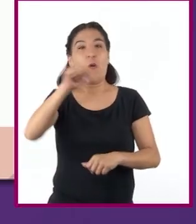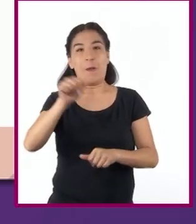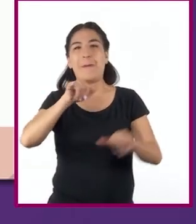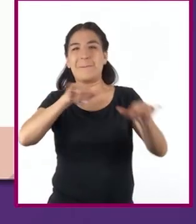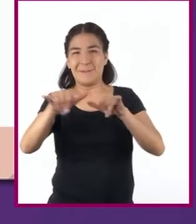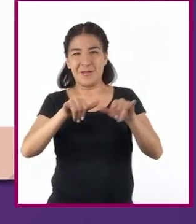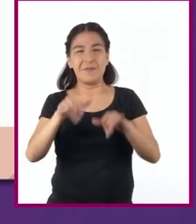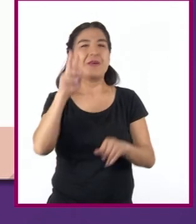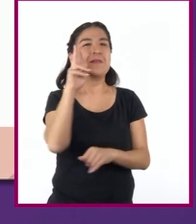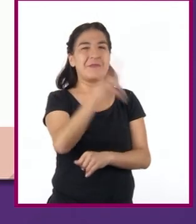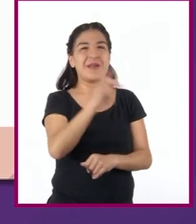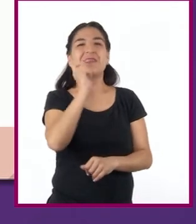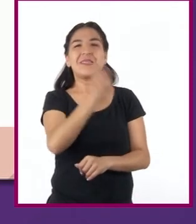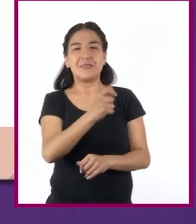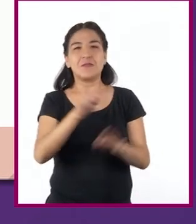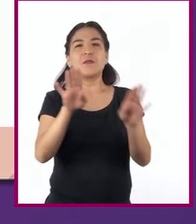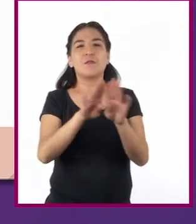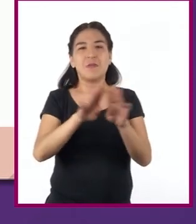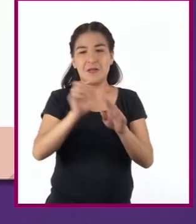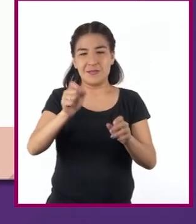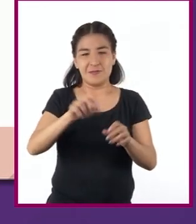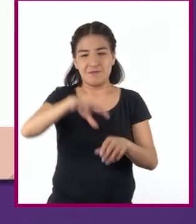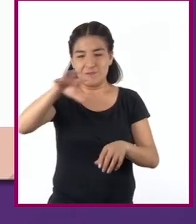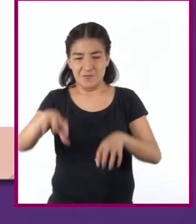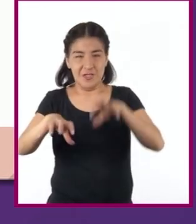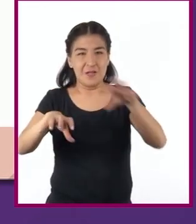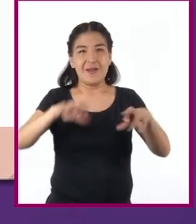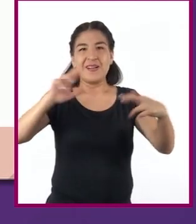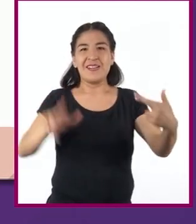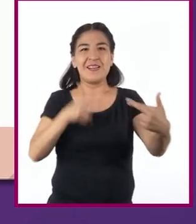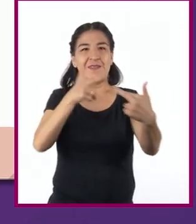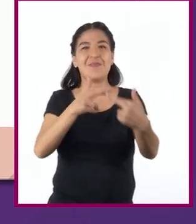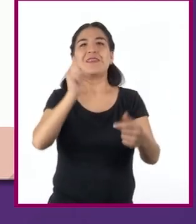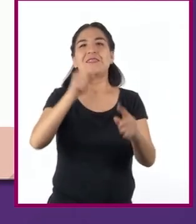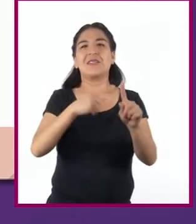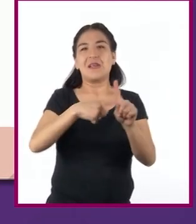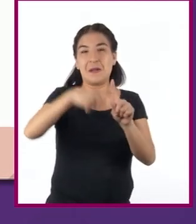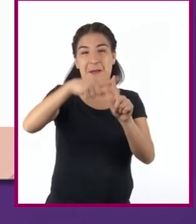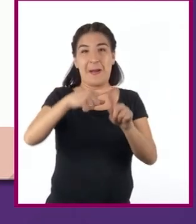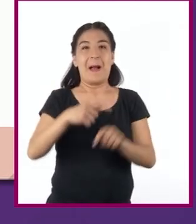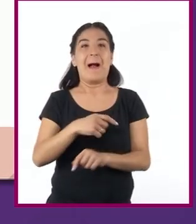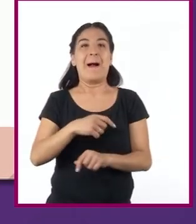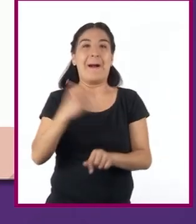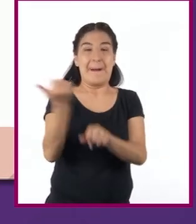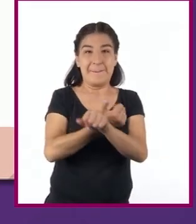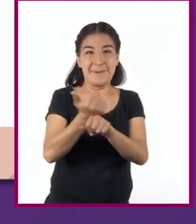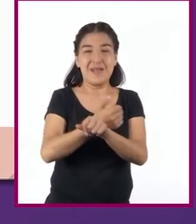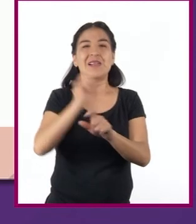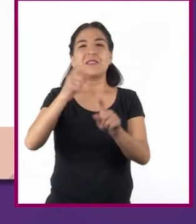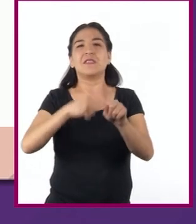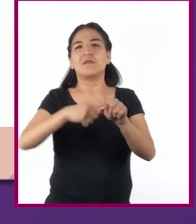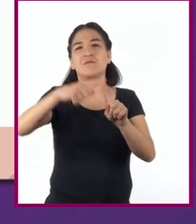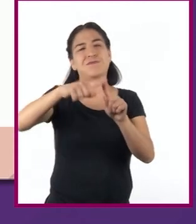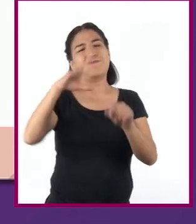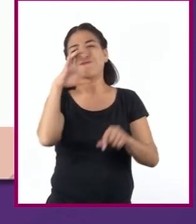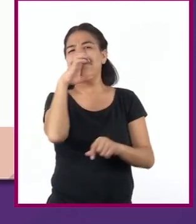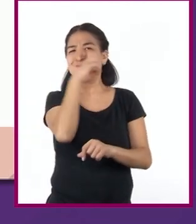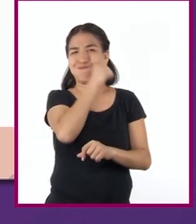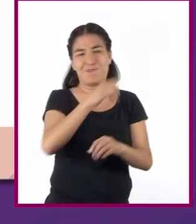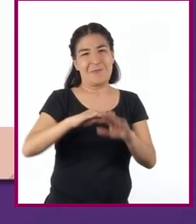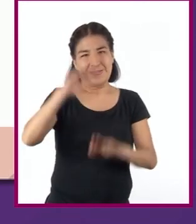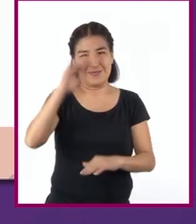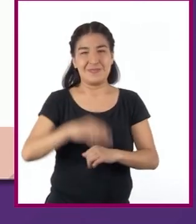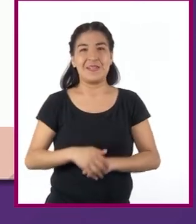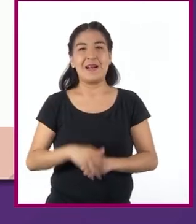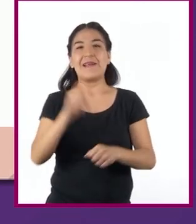muestra justamente la división de acuerdo con las regiones climáticas. en amarillo la región cálida extrema, en